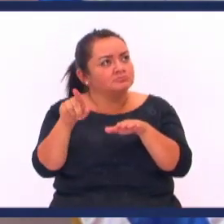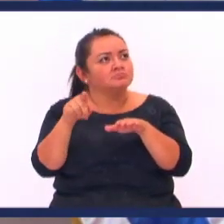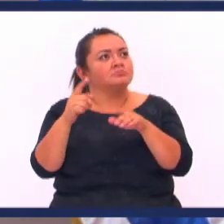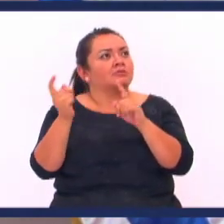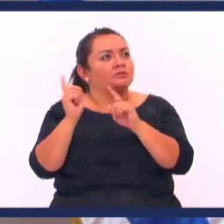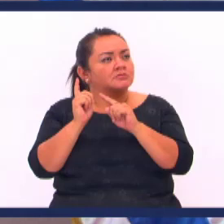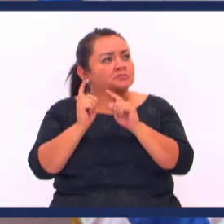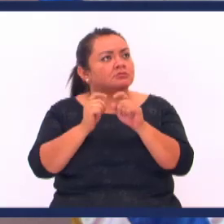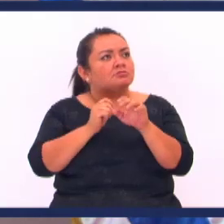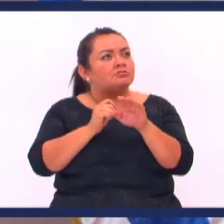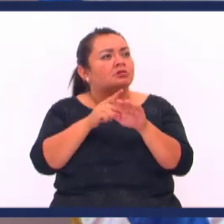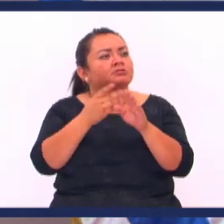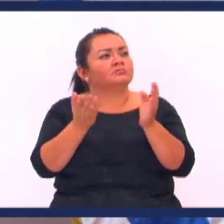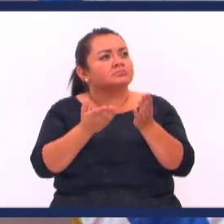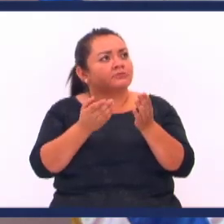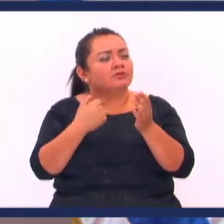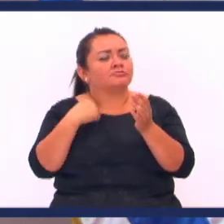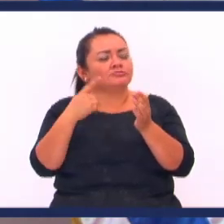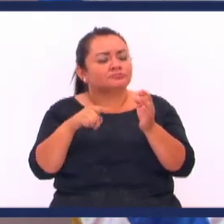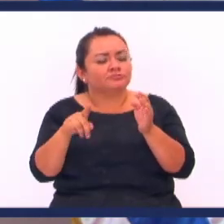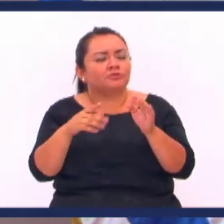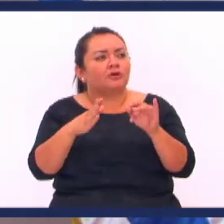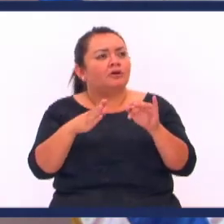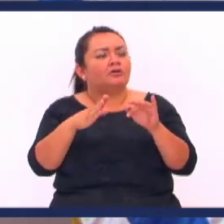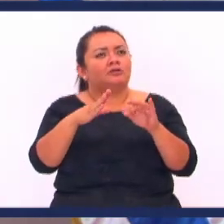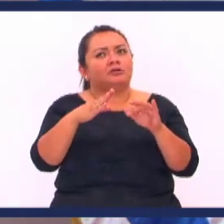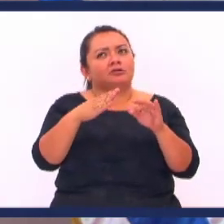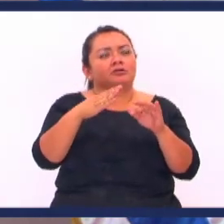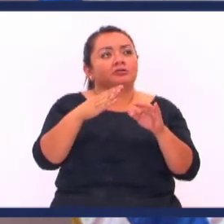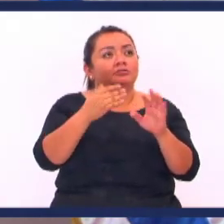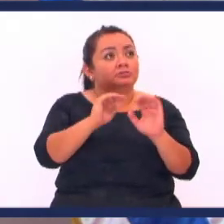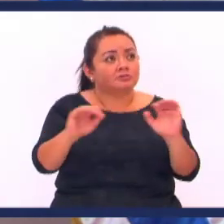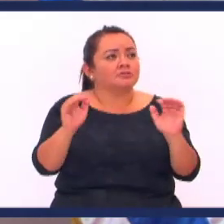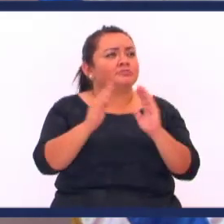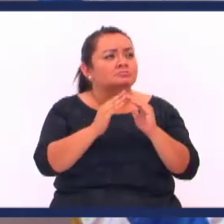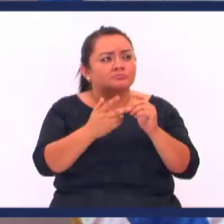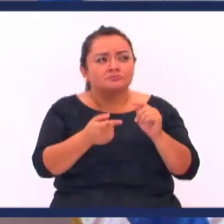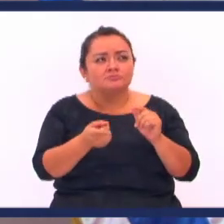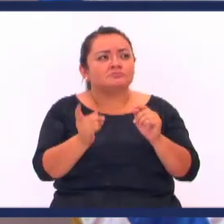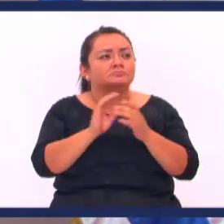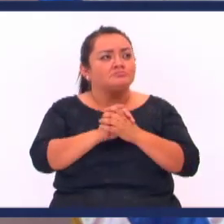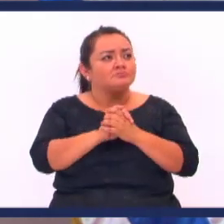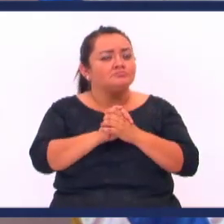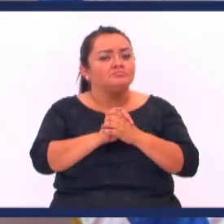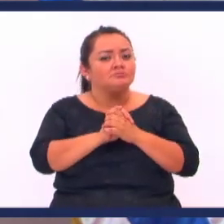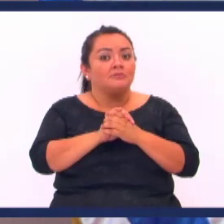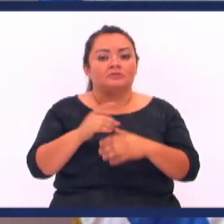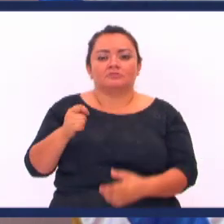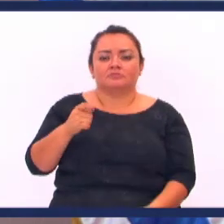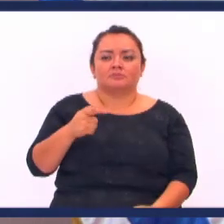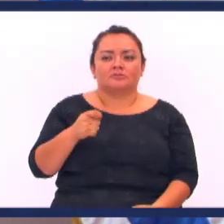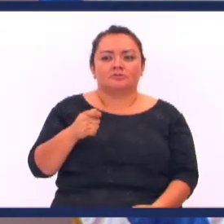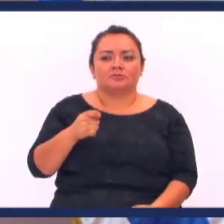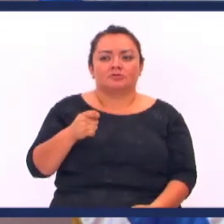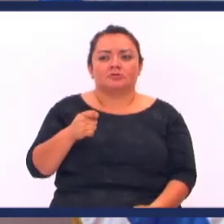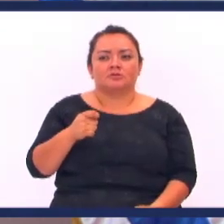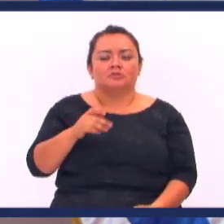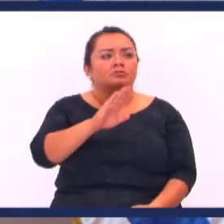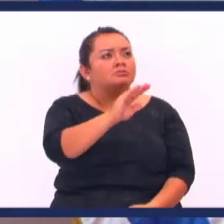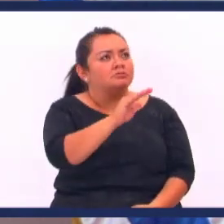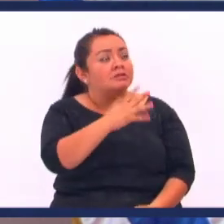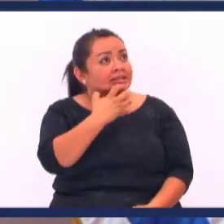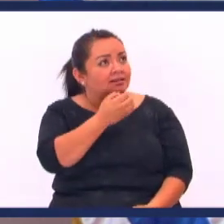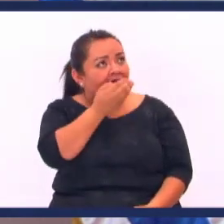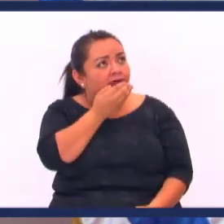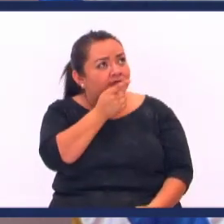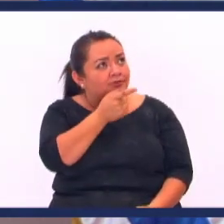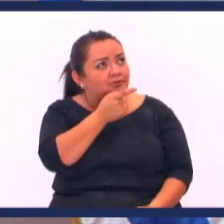De monitorear No sé qué ¿Qué anda haciendo? Venimos a dejar Ciertas cosas Del albergue No sé qué Le contestó Pero inmediatamente Dice Hugo Perdón